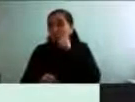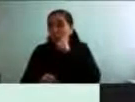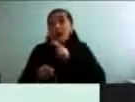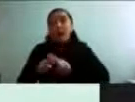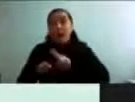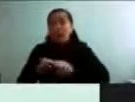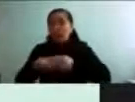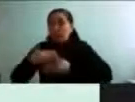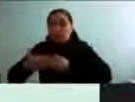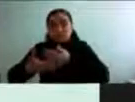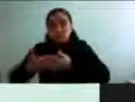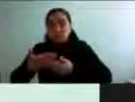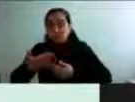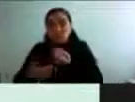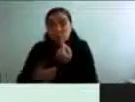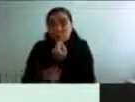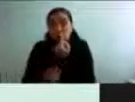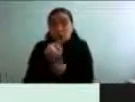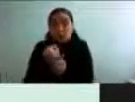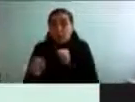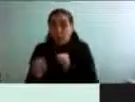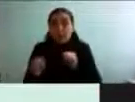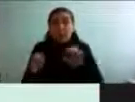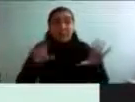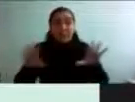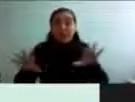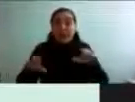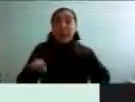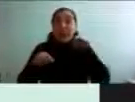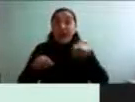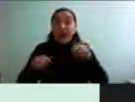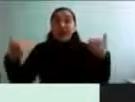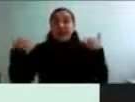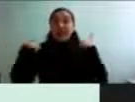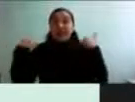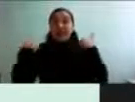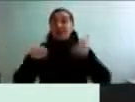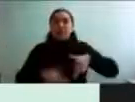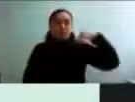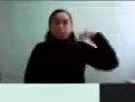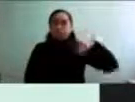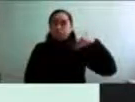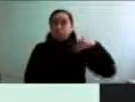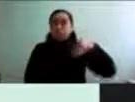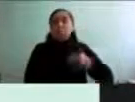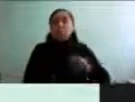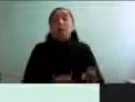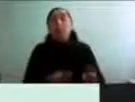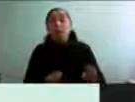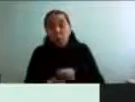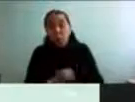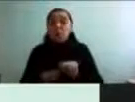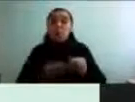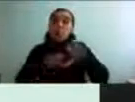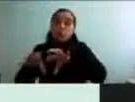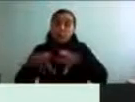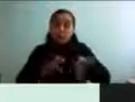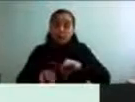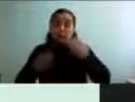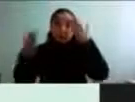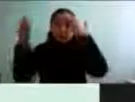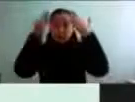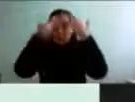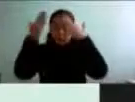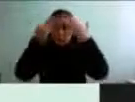aquí donde la actividad física cumple un rol primordial, junto con los factores psicosociales y sanitarios a nivel nacional y a nivel